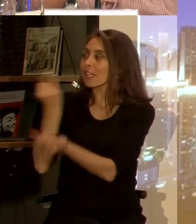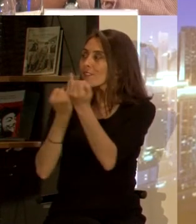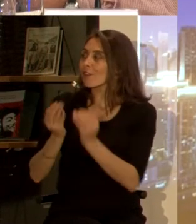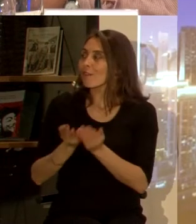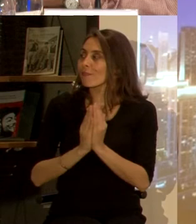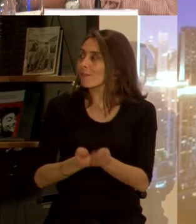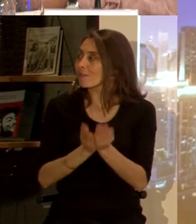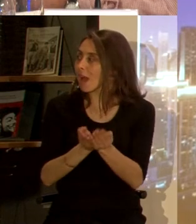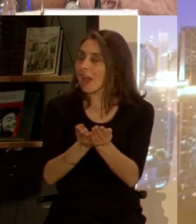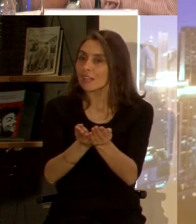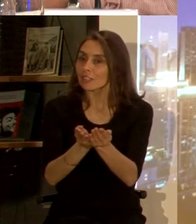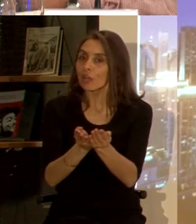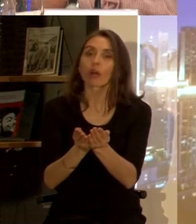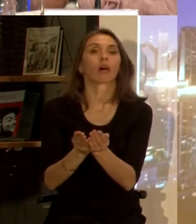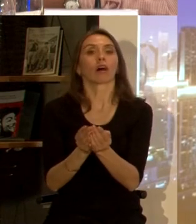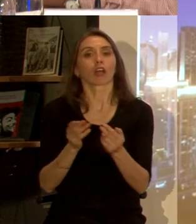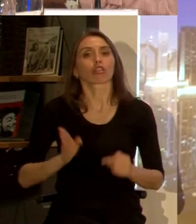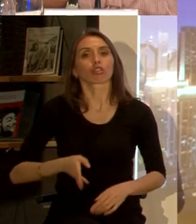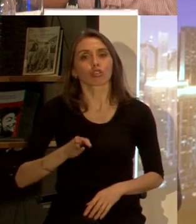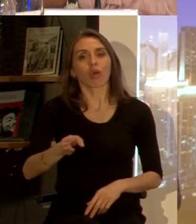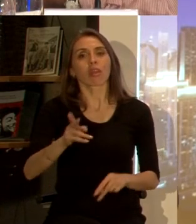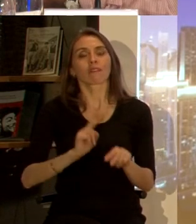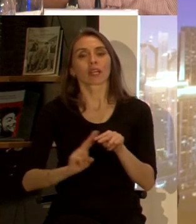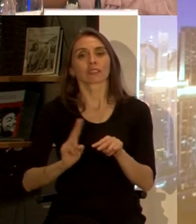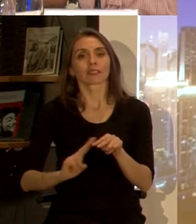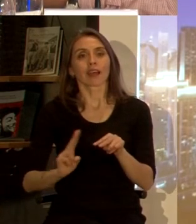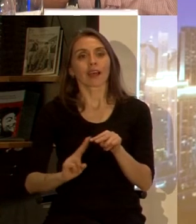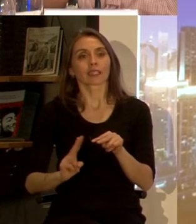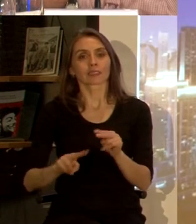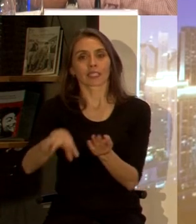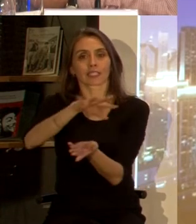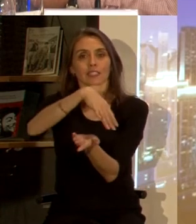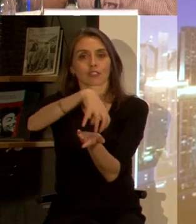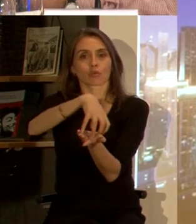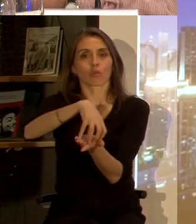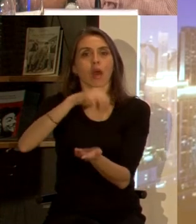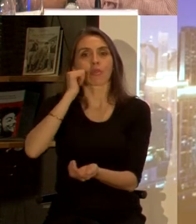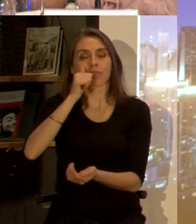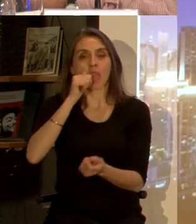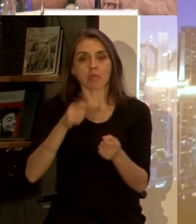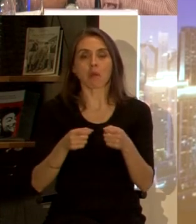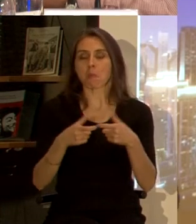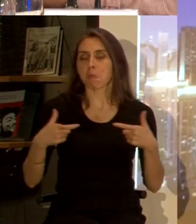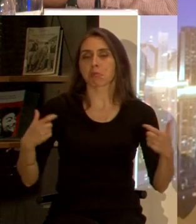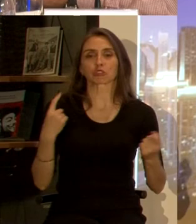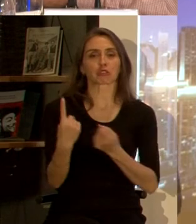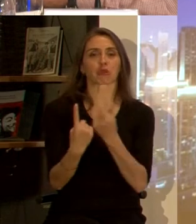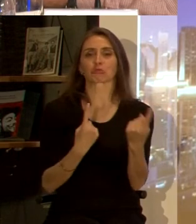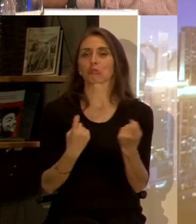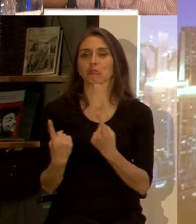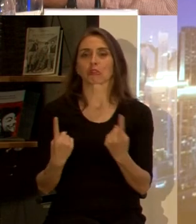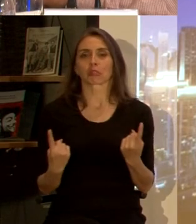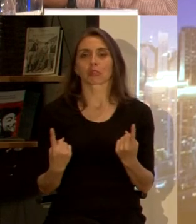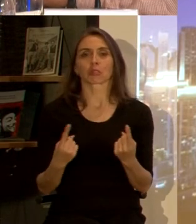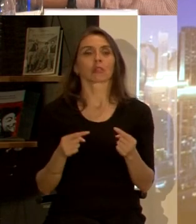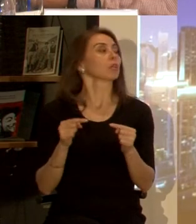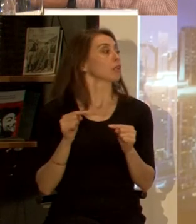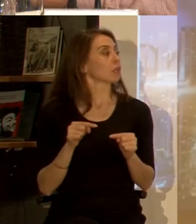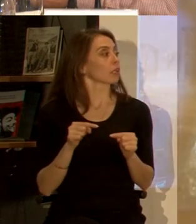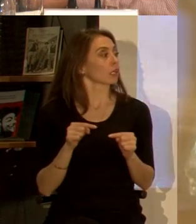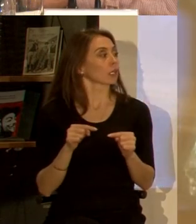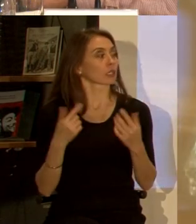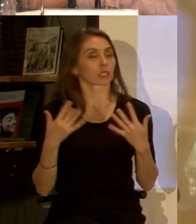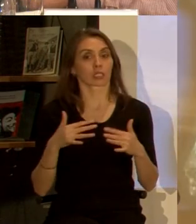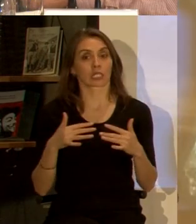seguimos ¿cierto? en la praxis de haciendo nuestra ciudad día a día sin darnos cuenta que tenemos acá un activo